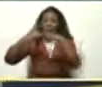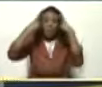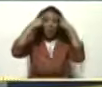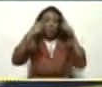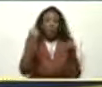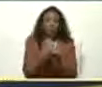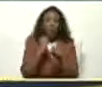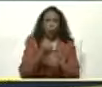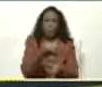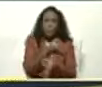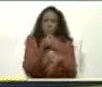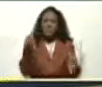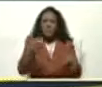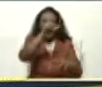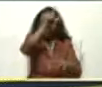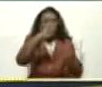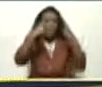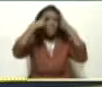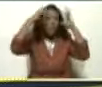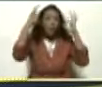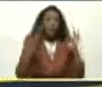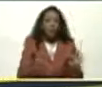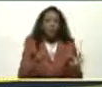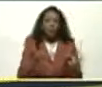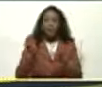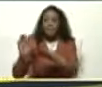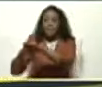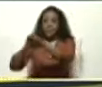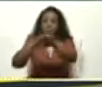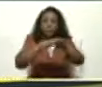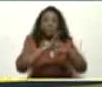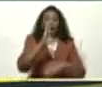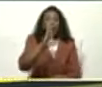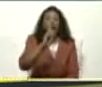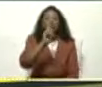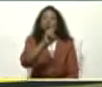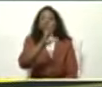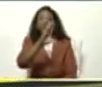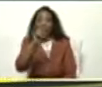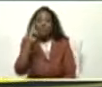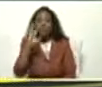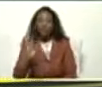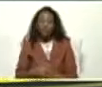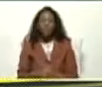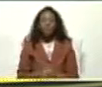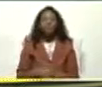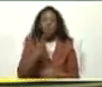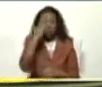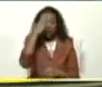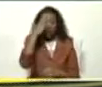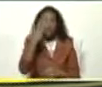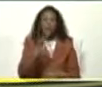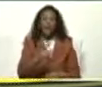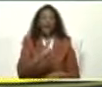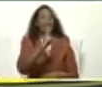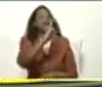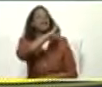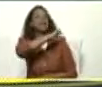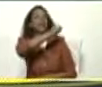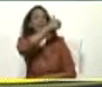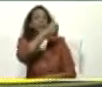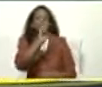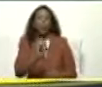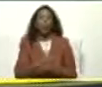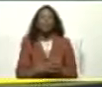Trabajadores Y fuimos Paso a paso Y hoy por hoy La UCB Y lo sabe El rector Víctor Rago Es una